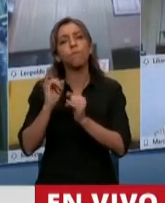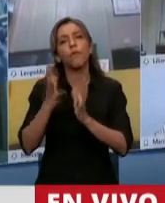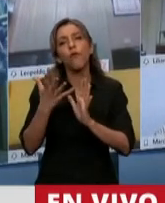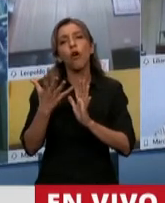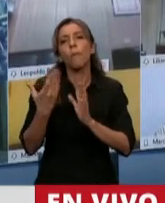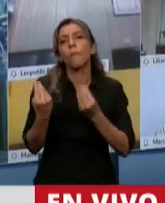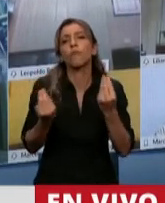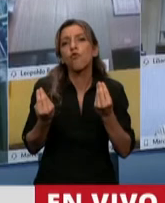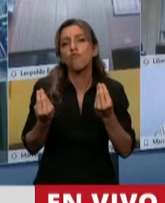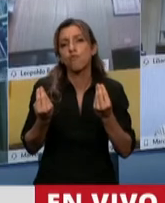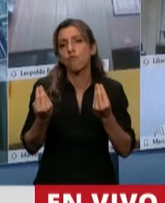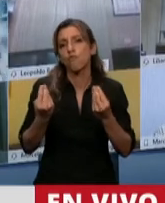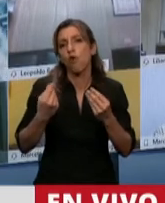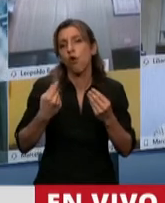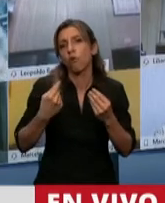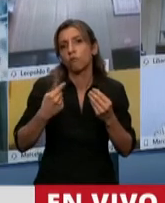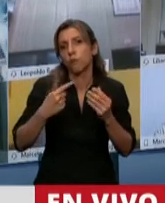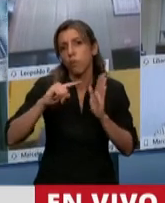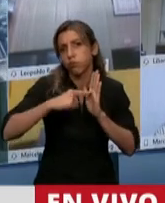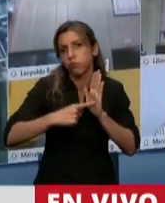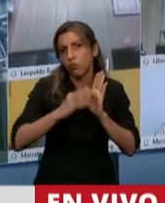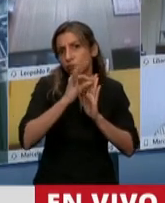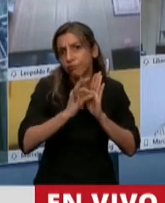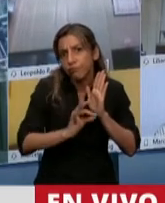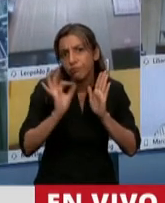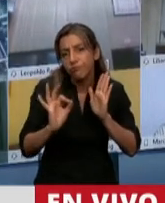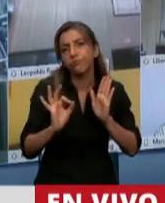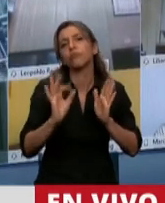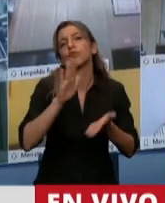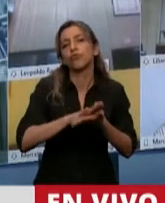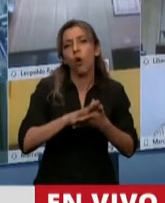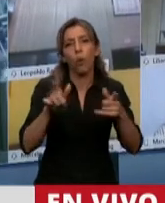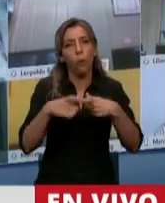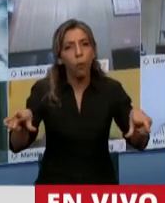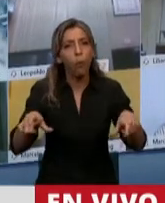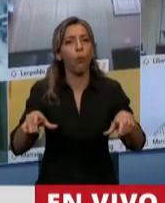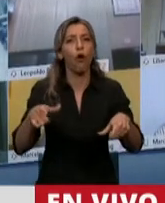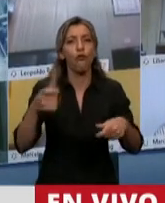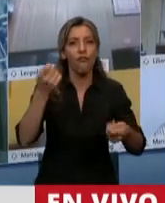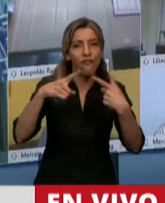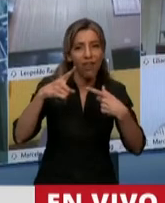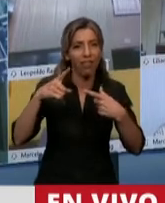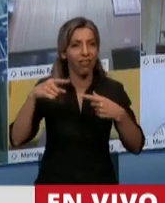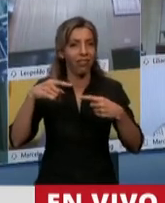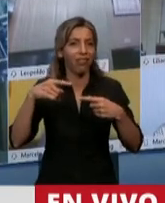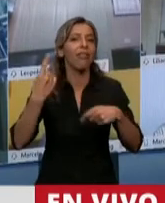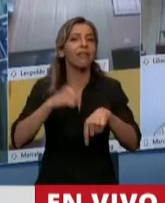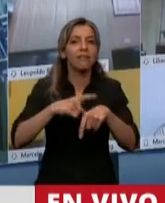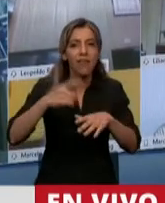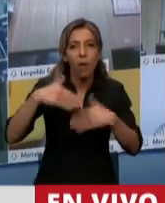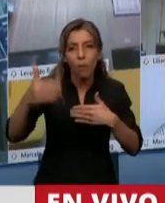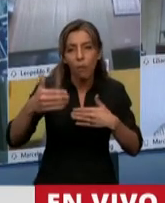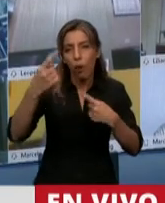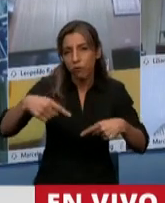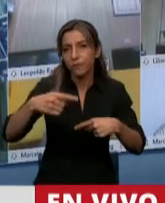implementar y aquellas que tienen que ver con la preventa, con los bonos, con el fomento a la demanda van a ser